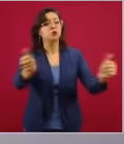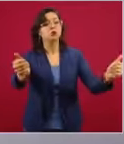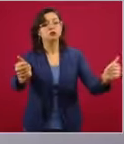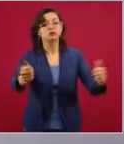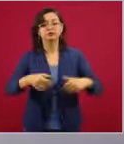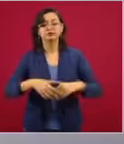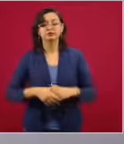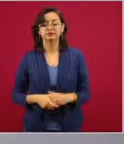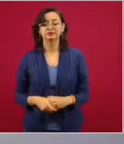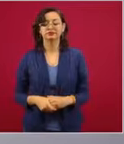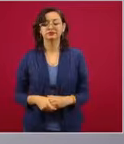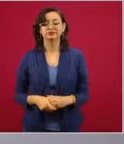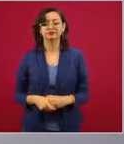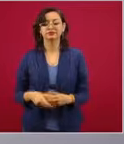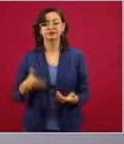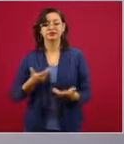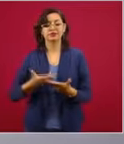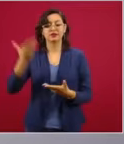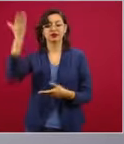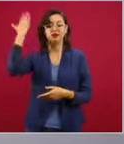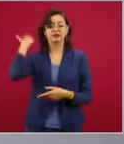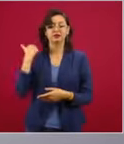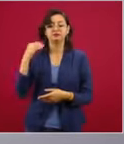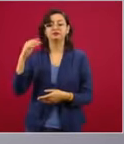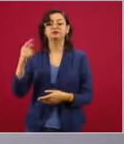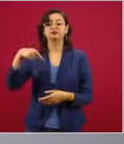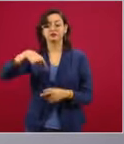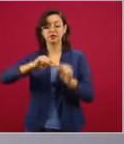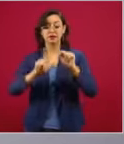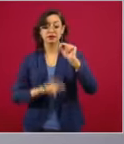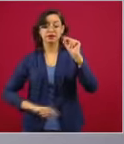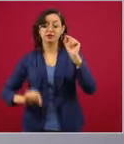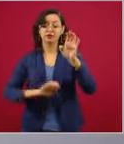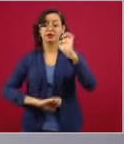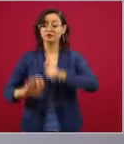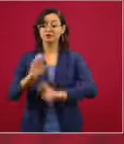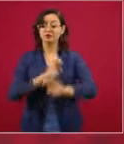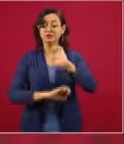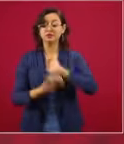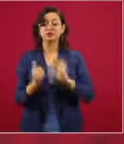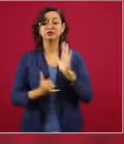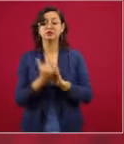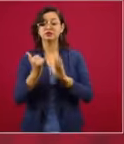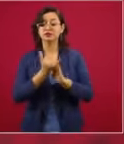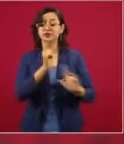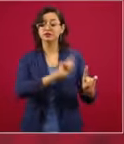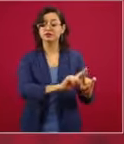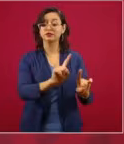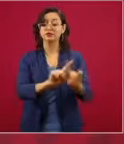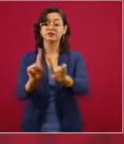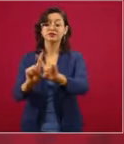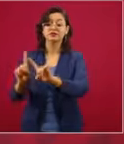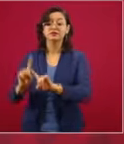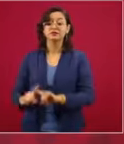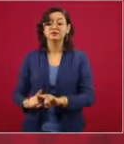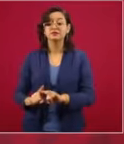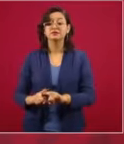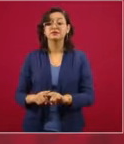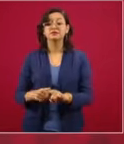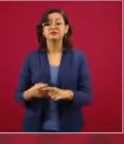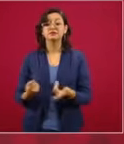Había empresas en México de la construcción que tenían más